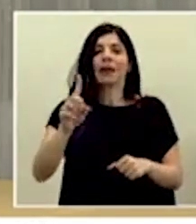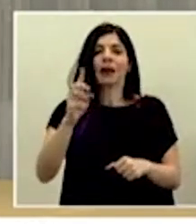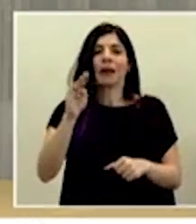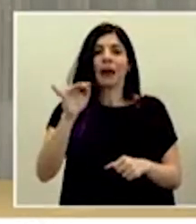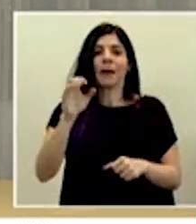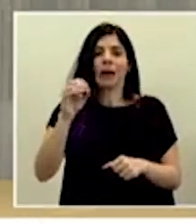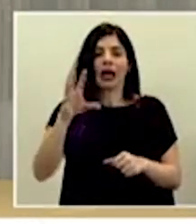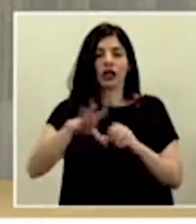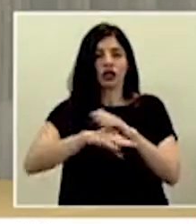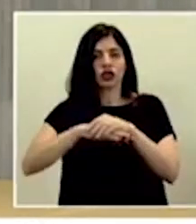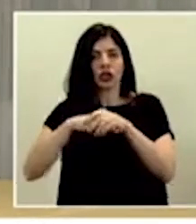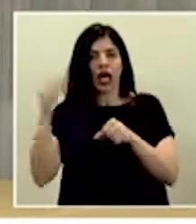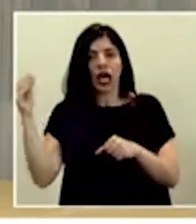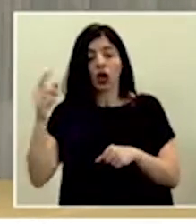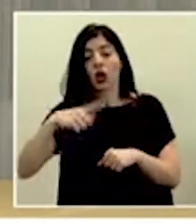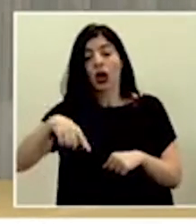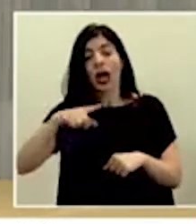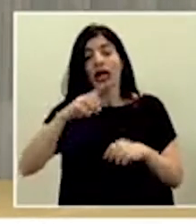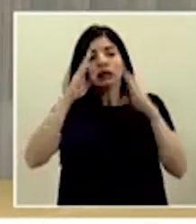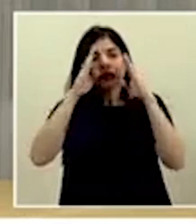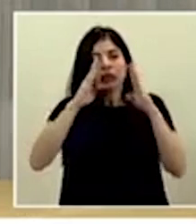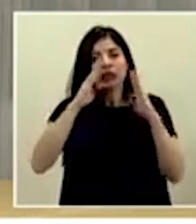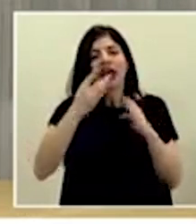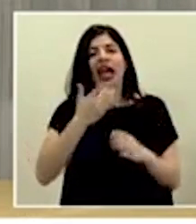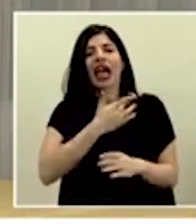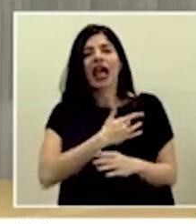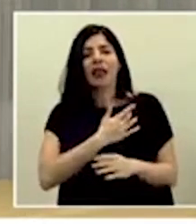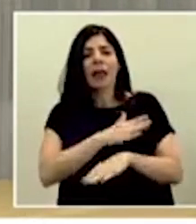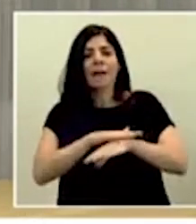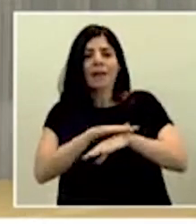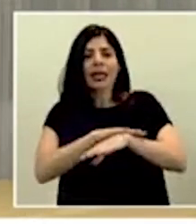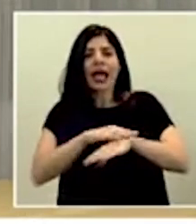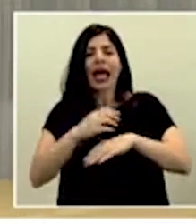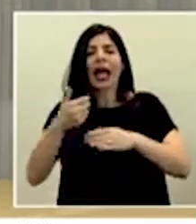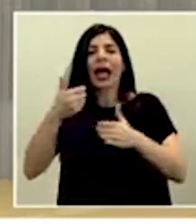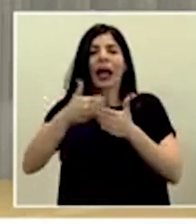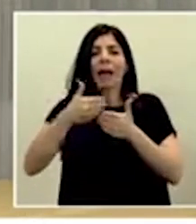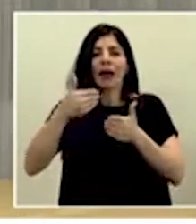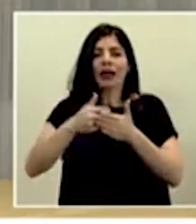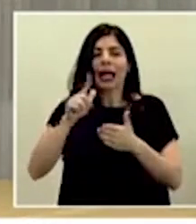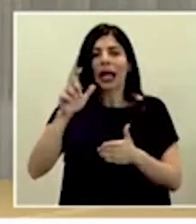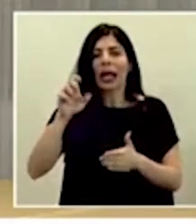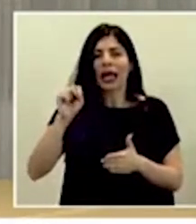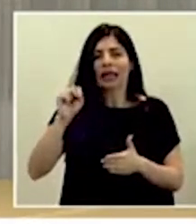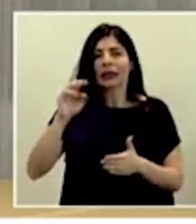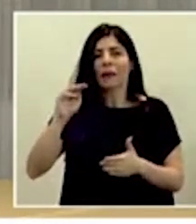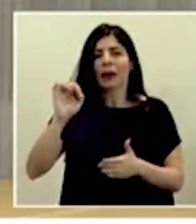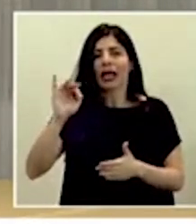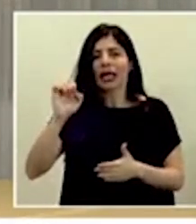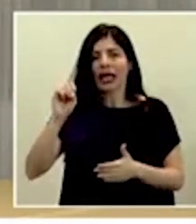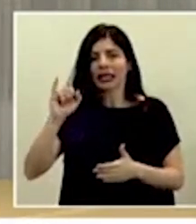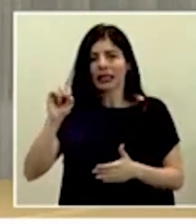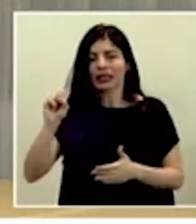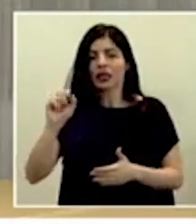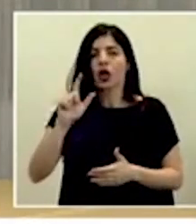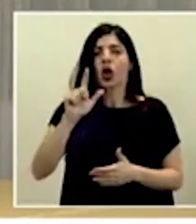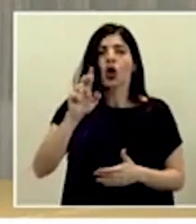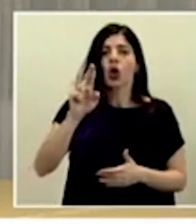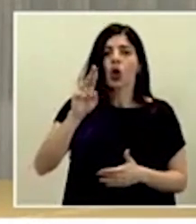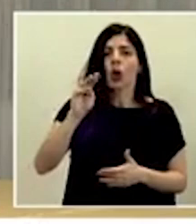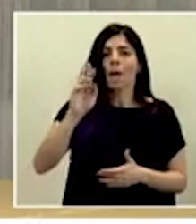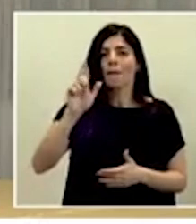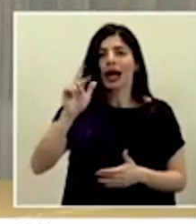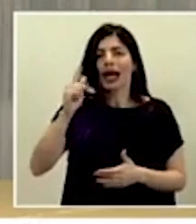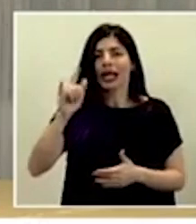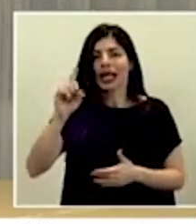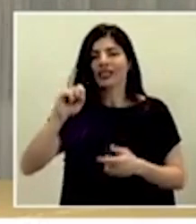Ellos atendieron lesiones de piel, quemaduras, leishmaniasis, lumbalgias, como lo que